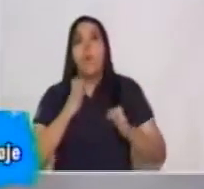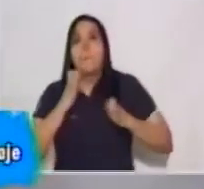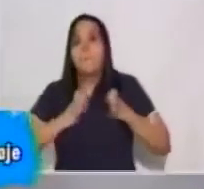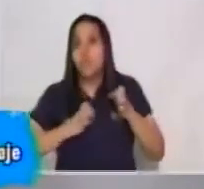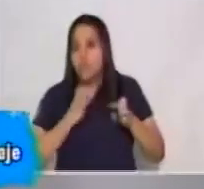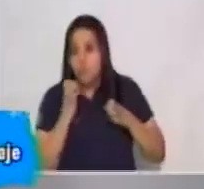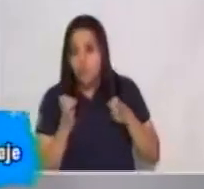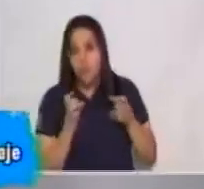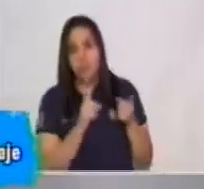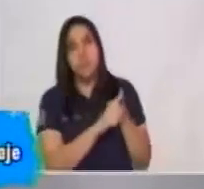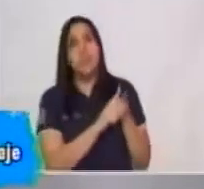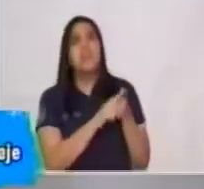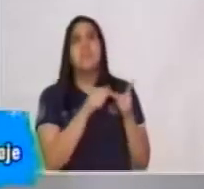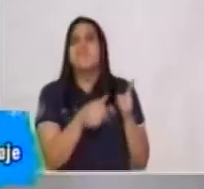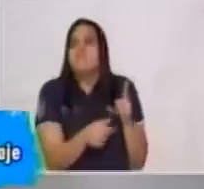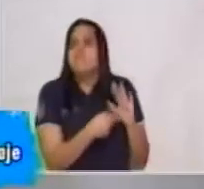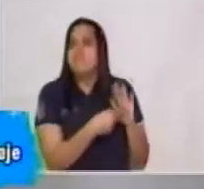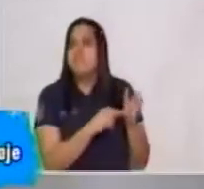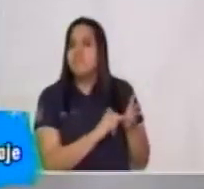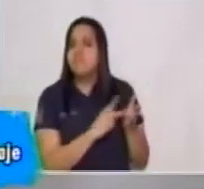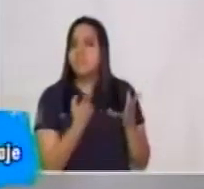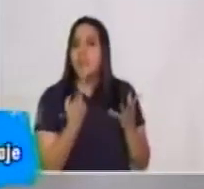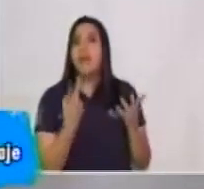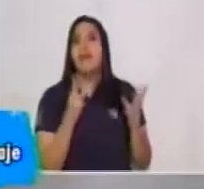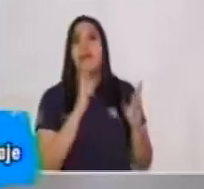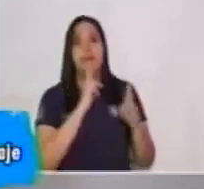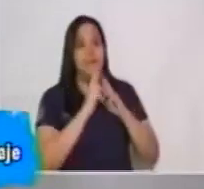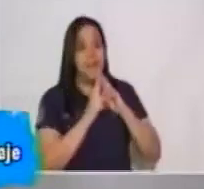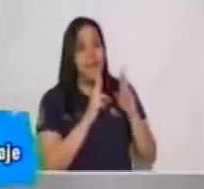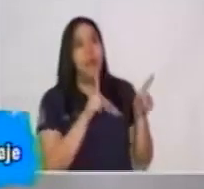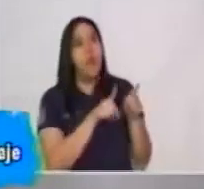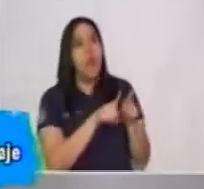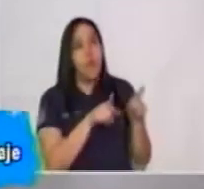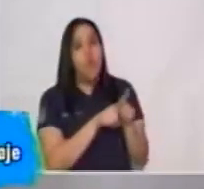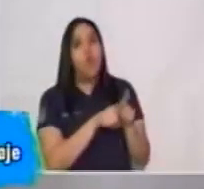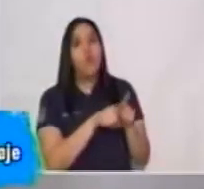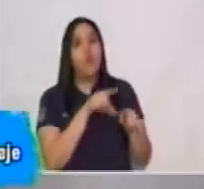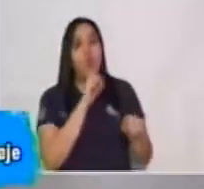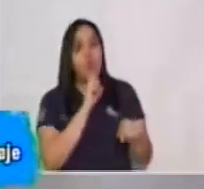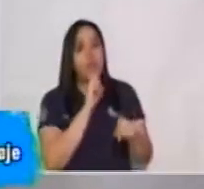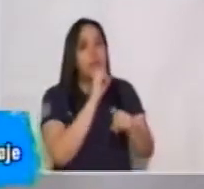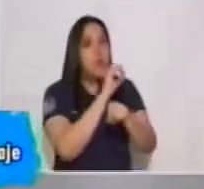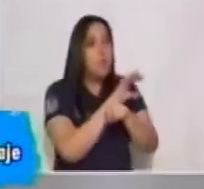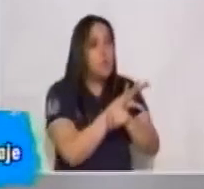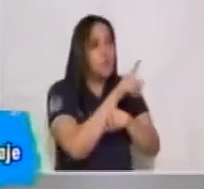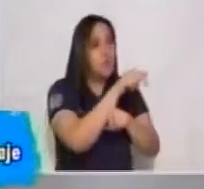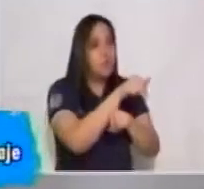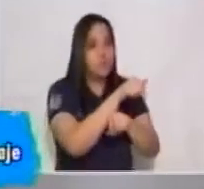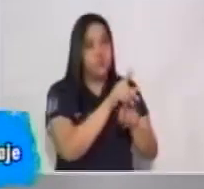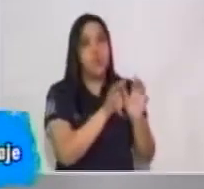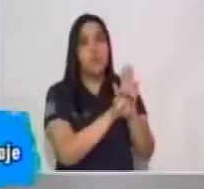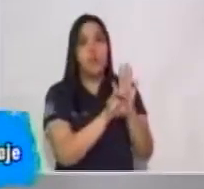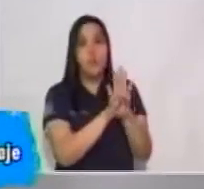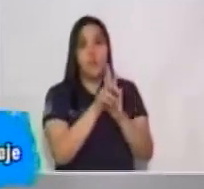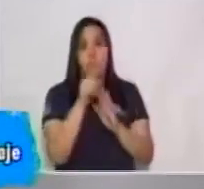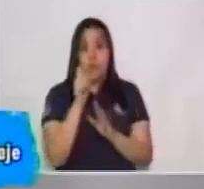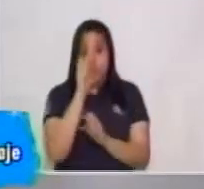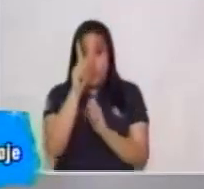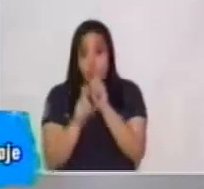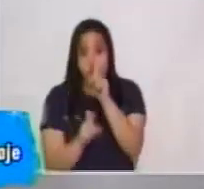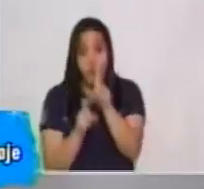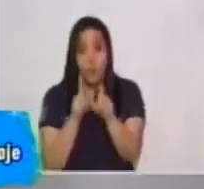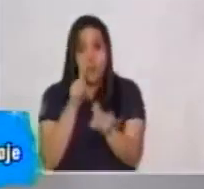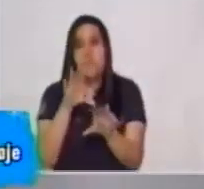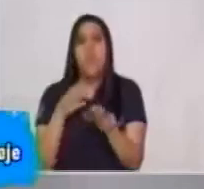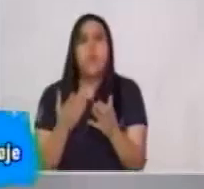Y esta va relacionada directamente con el emisor. Si te digo, ¿cómo te sientes hoy? Y estás